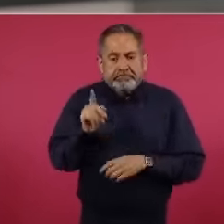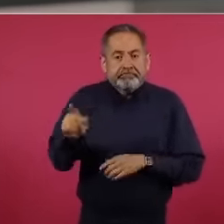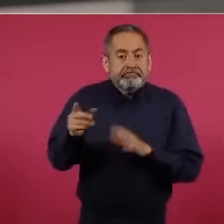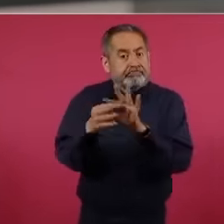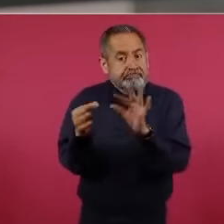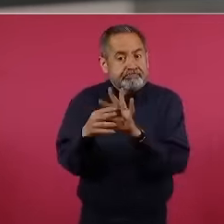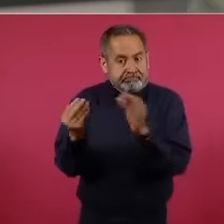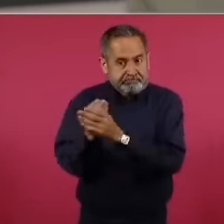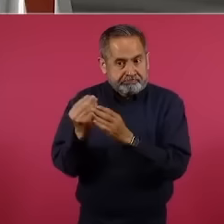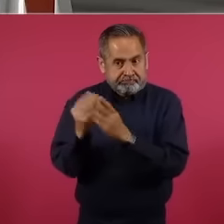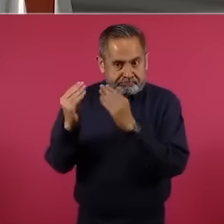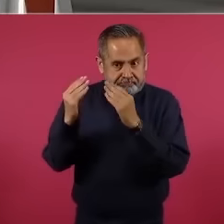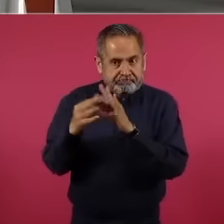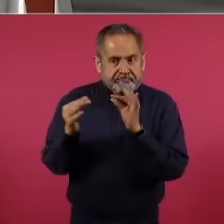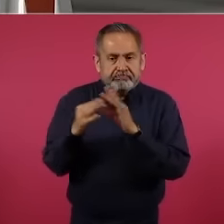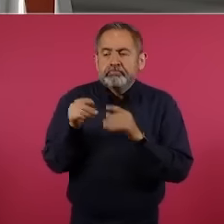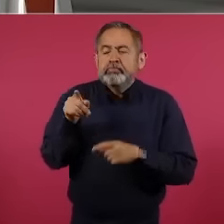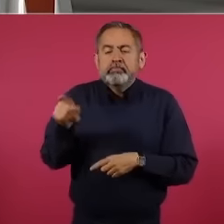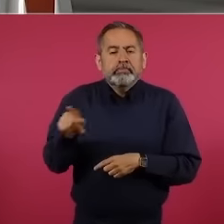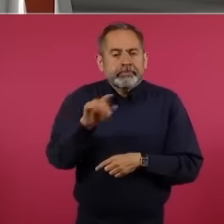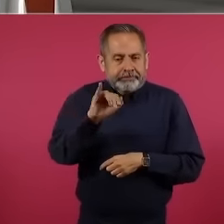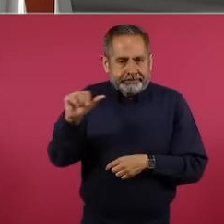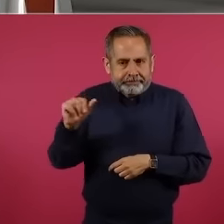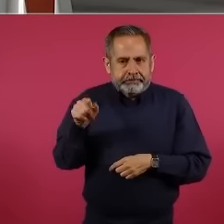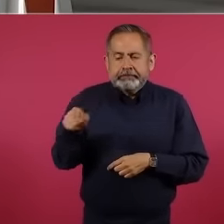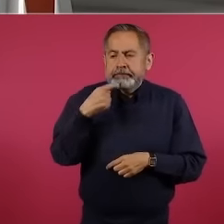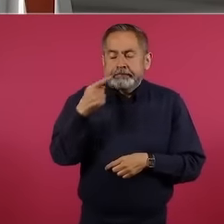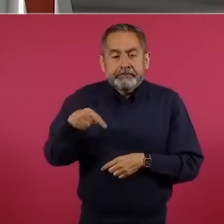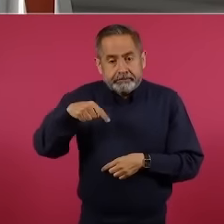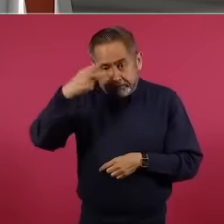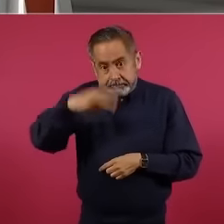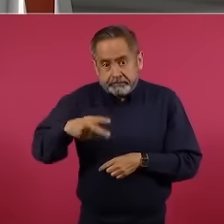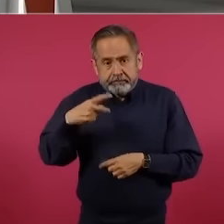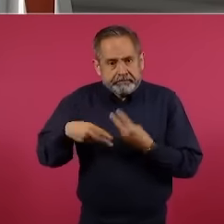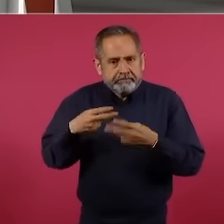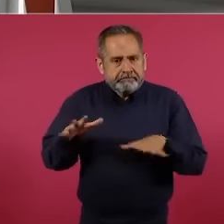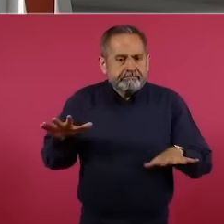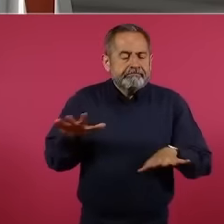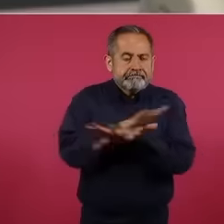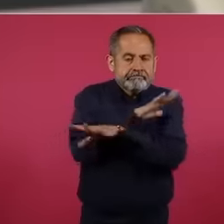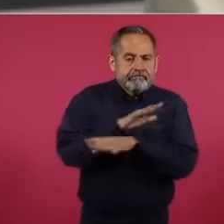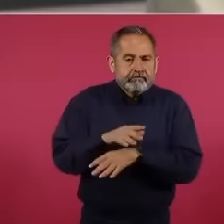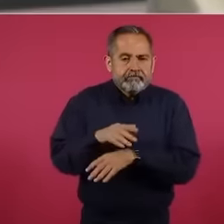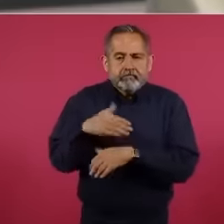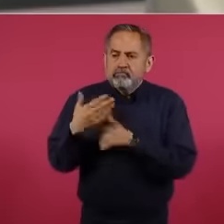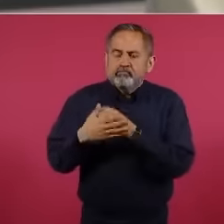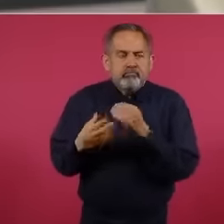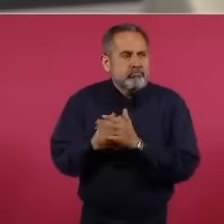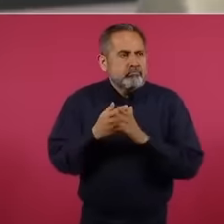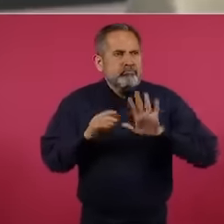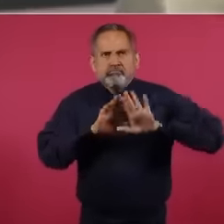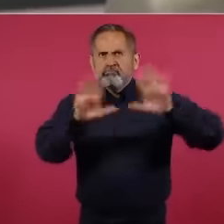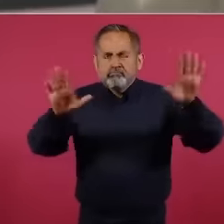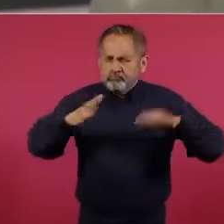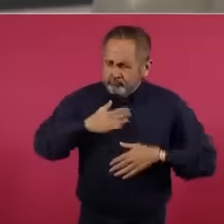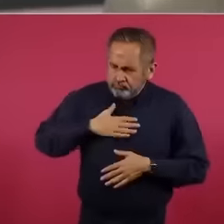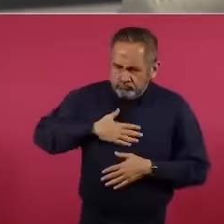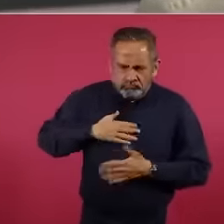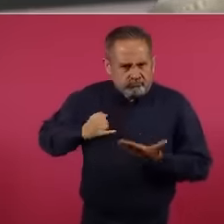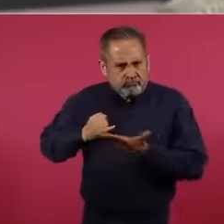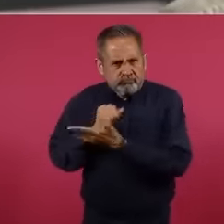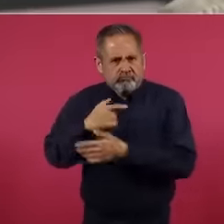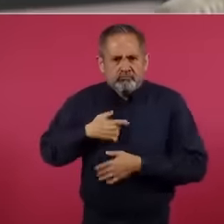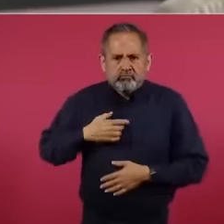de la importancia de un cambio en México para tener autonomía en cuestiones